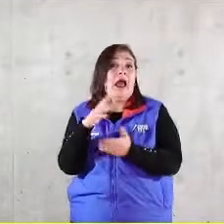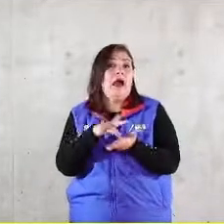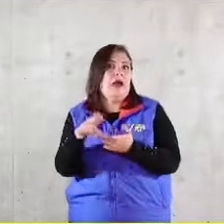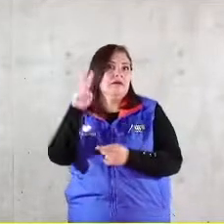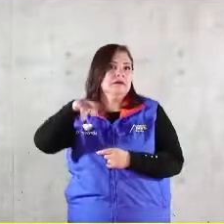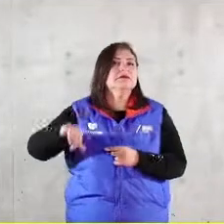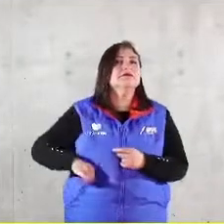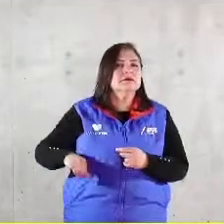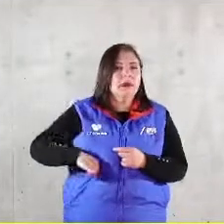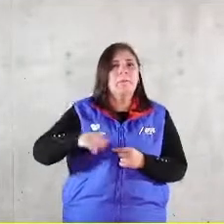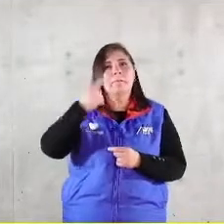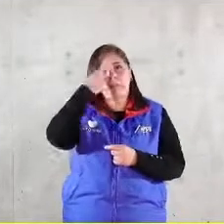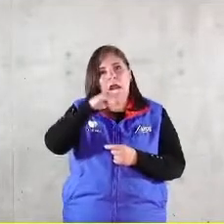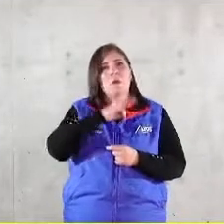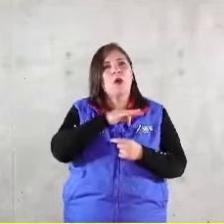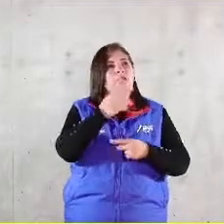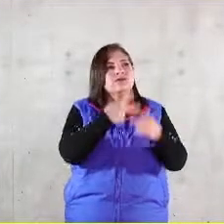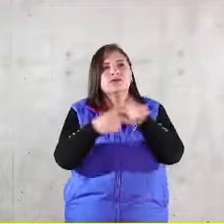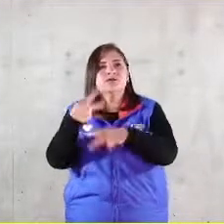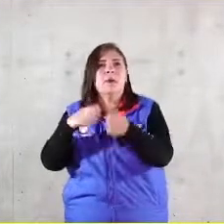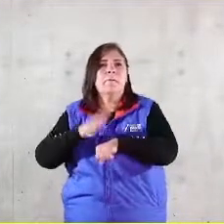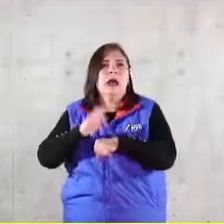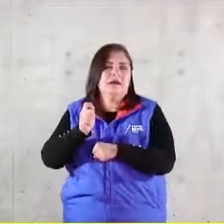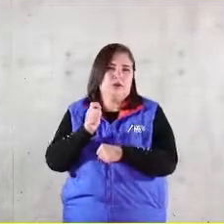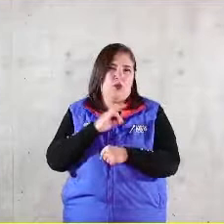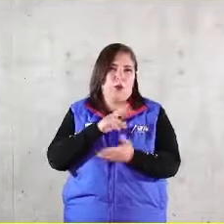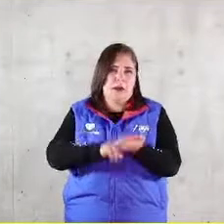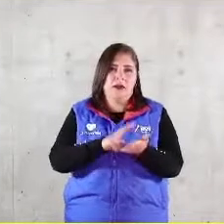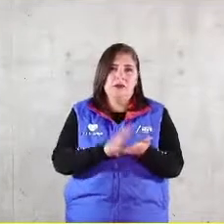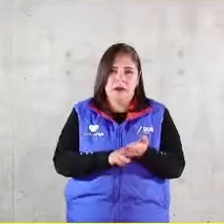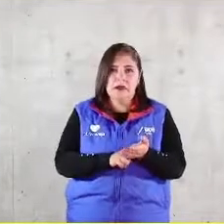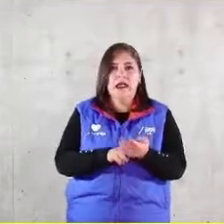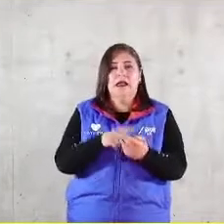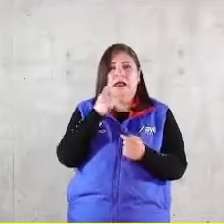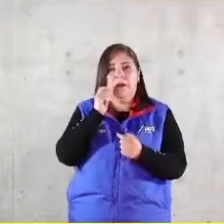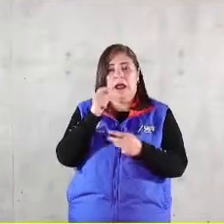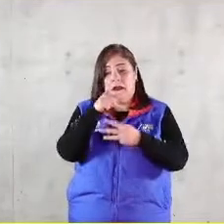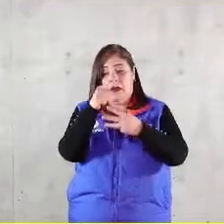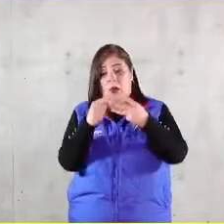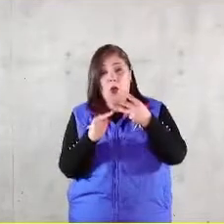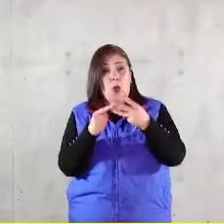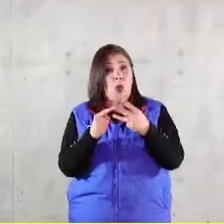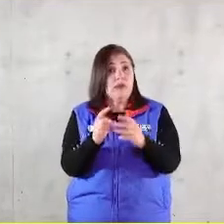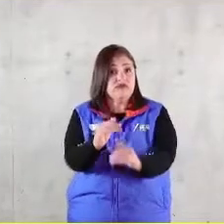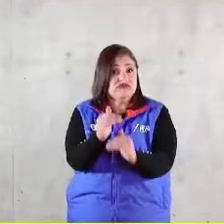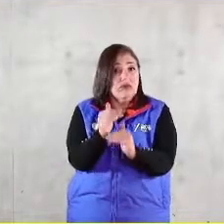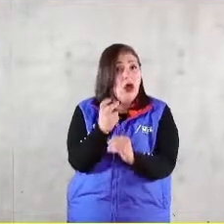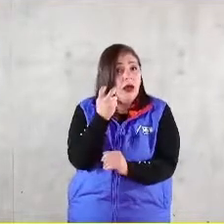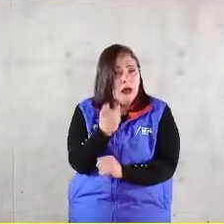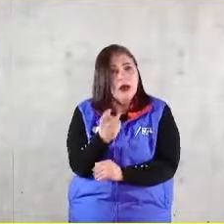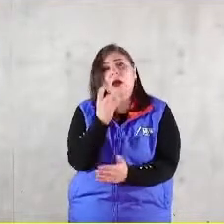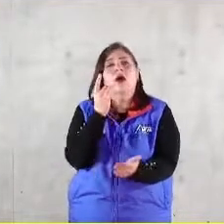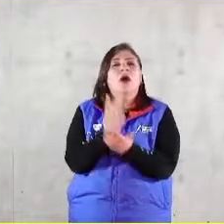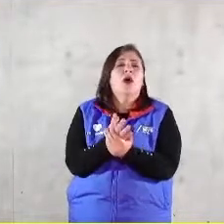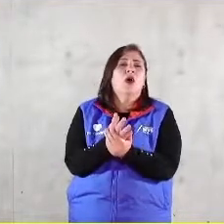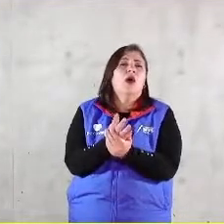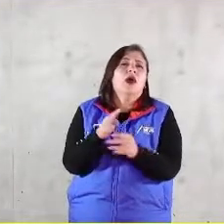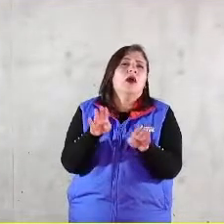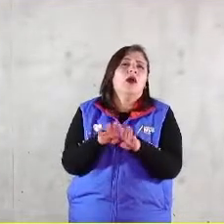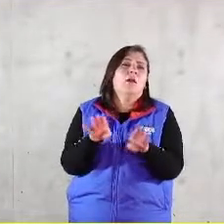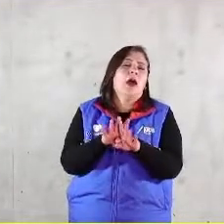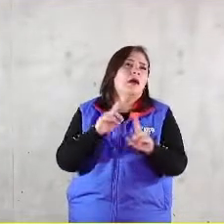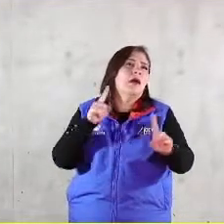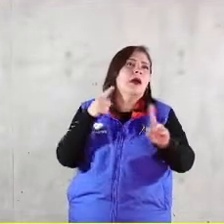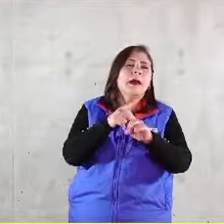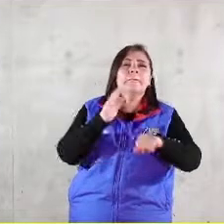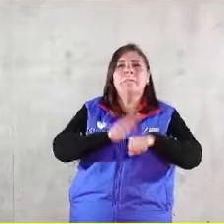Entonces, si solo hacemos una gestión de este tipo, lo que hemos hecho es instrumentalizar al ser humano al servicio de la maximización